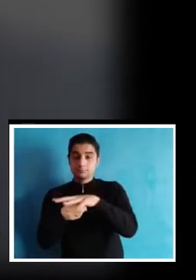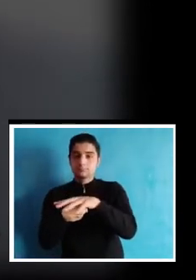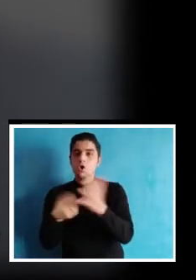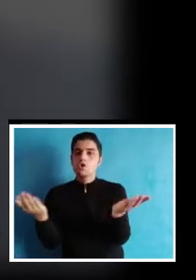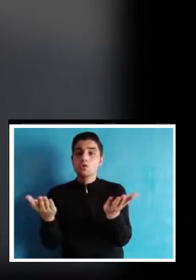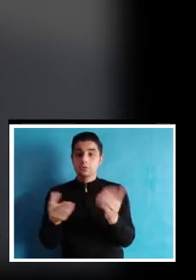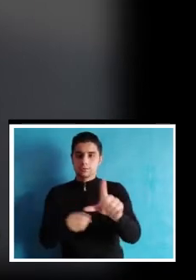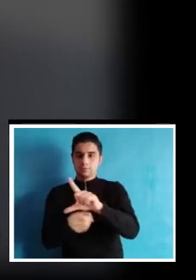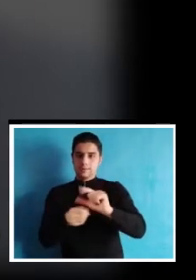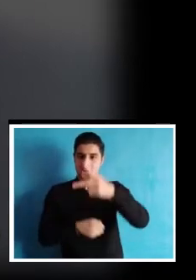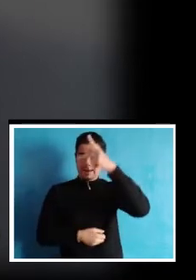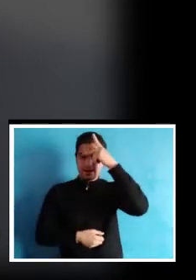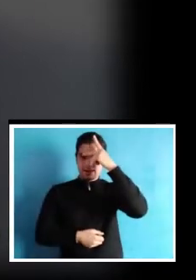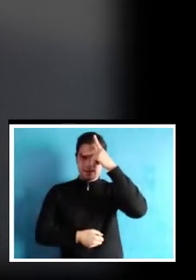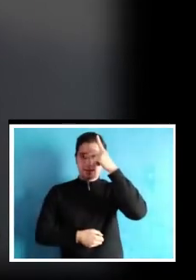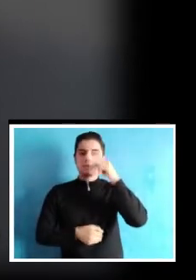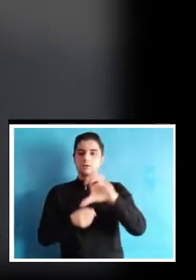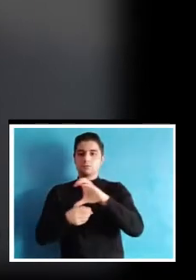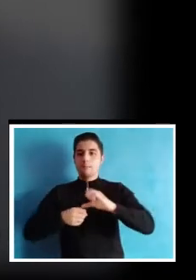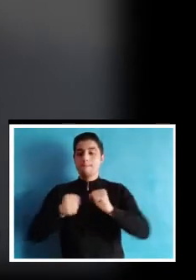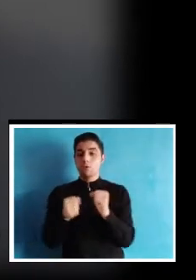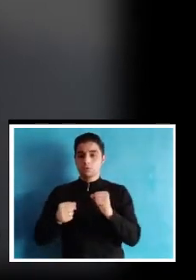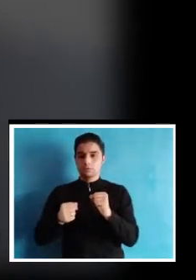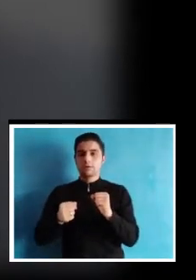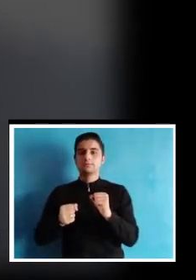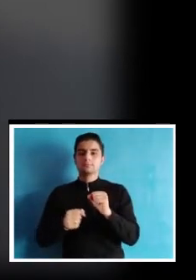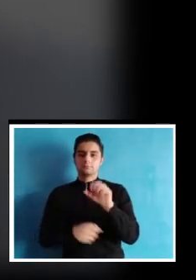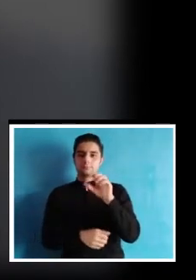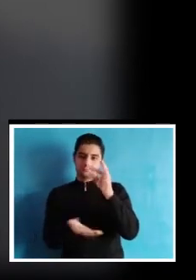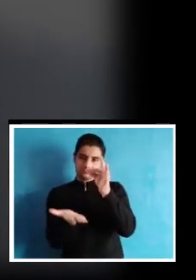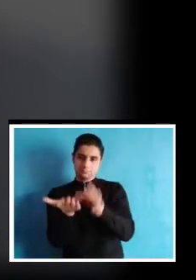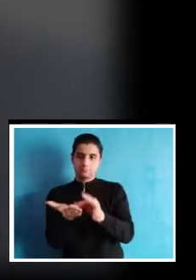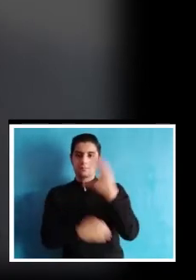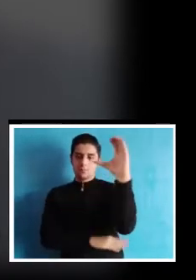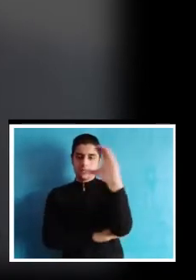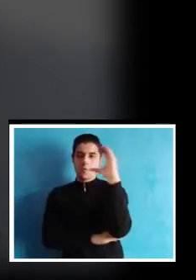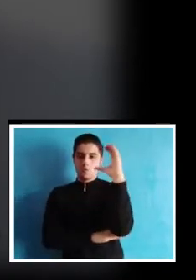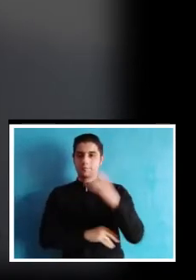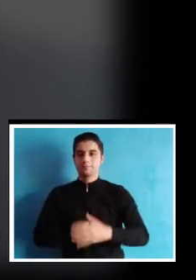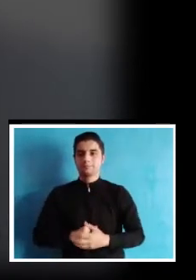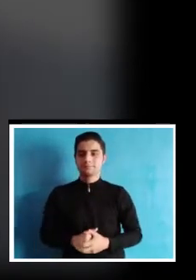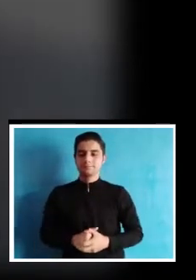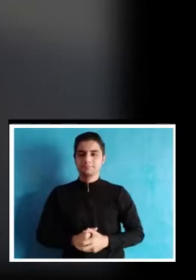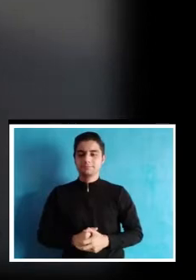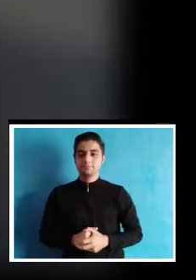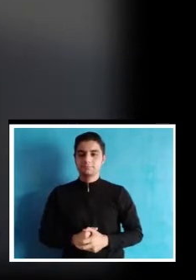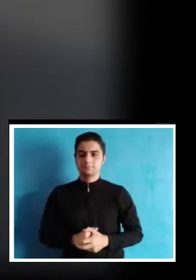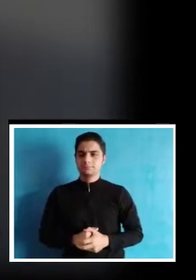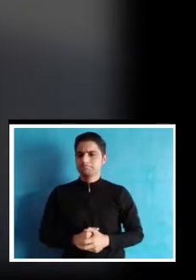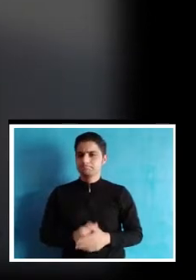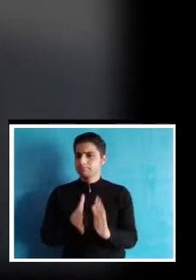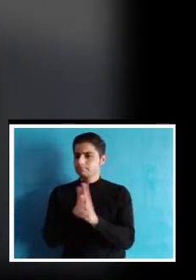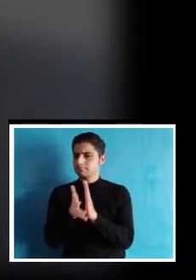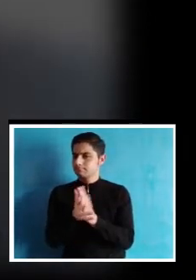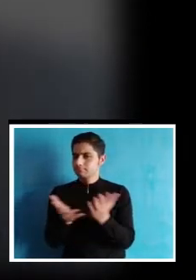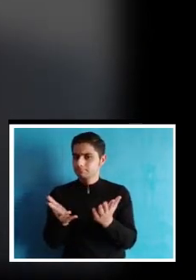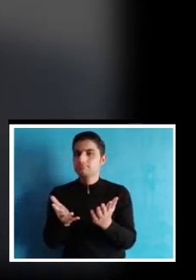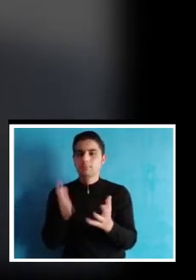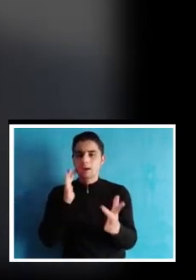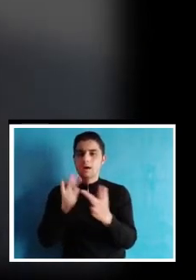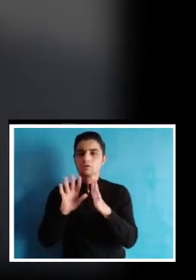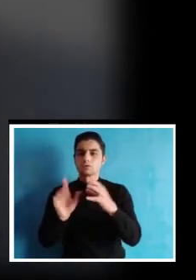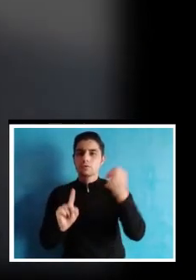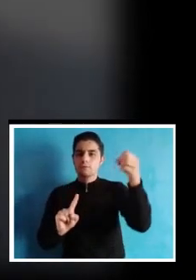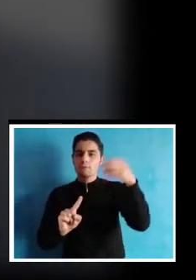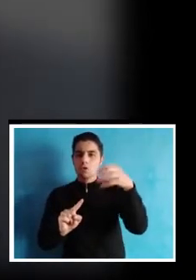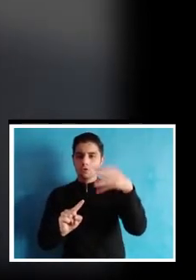II, ubicado este en la localidad de Kennedy, en la ciudad de Bogotá, capital de Colombia. Esto en